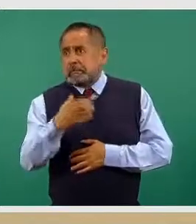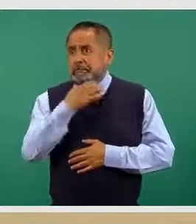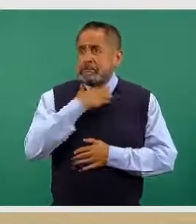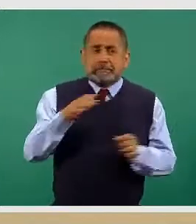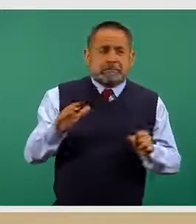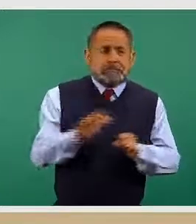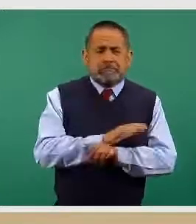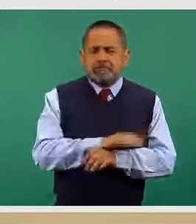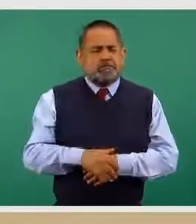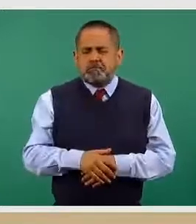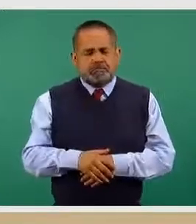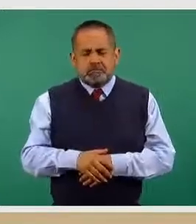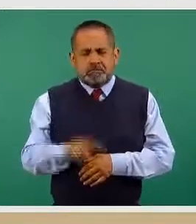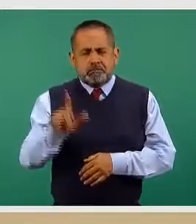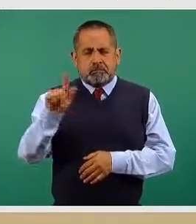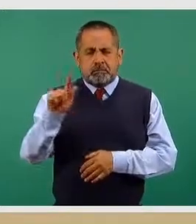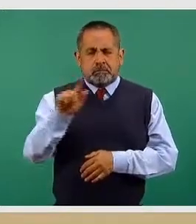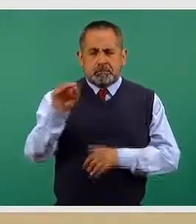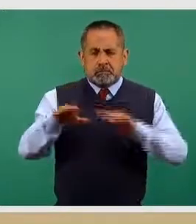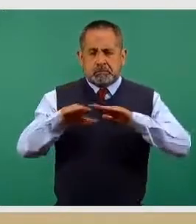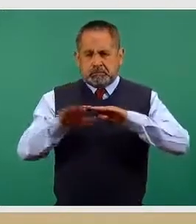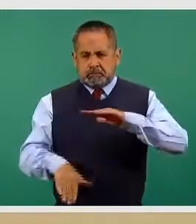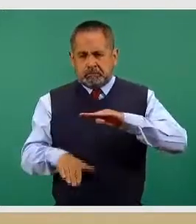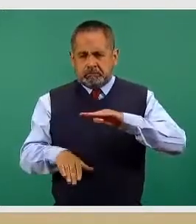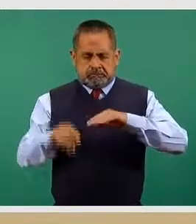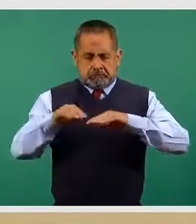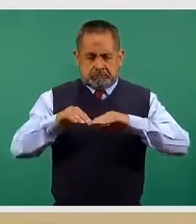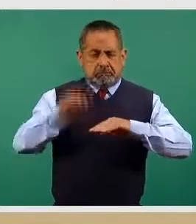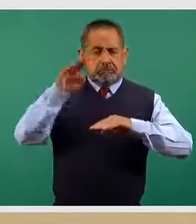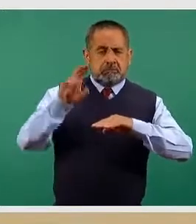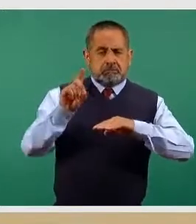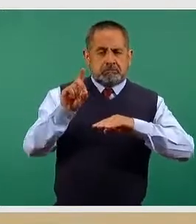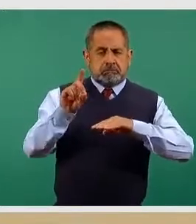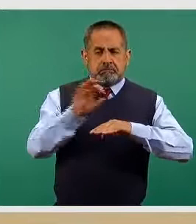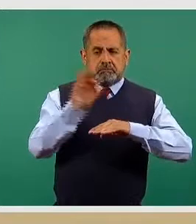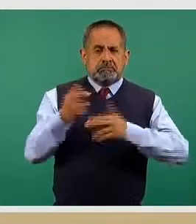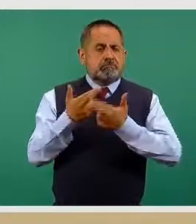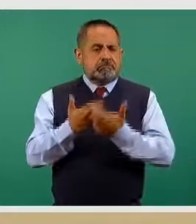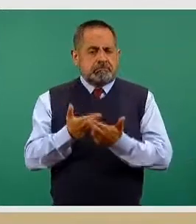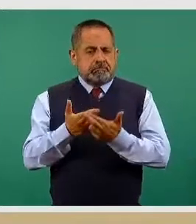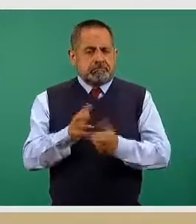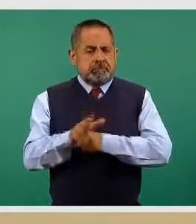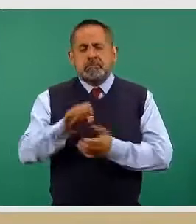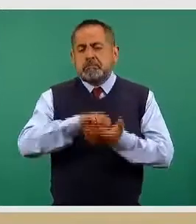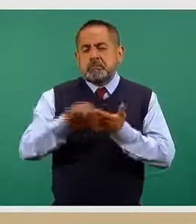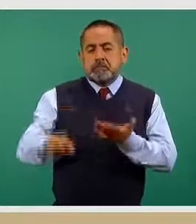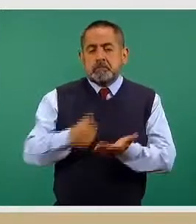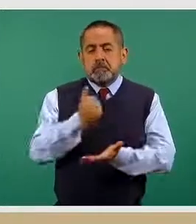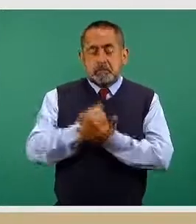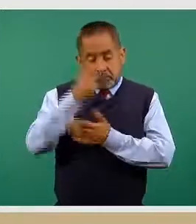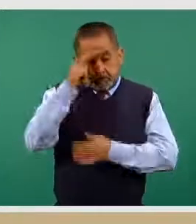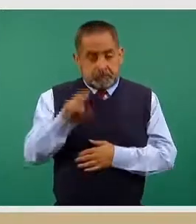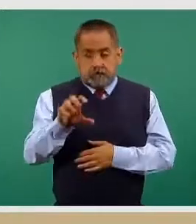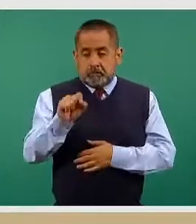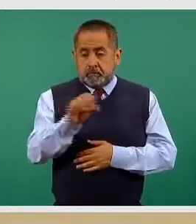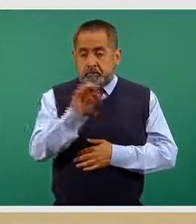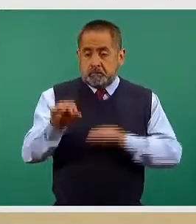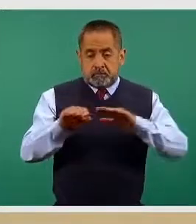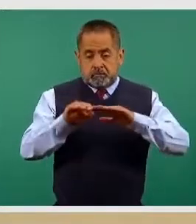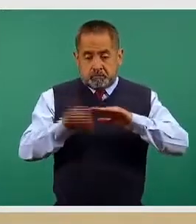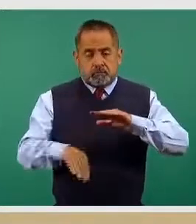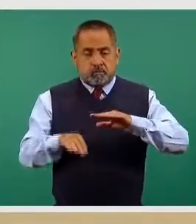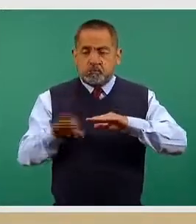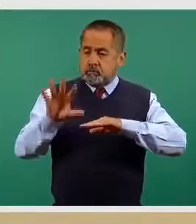más del 70% de ocupación de los respiradores mecánicos. La Ciudad de México se mantiene en un 60%